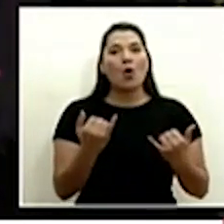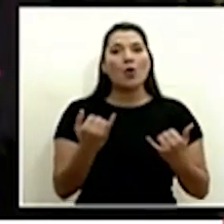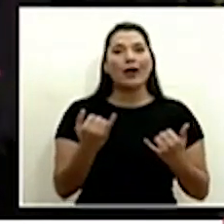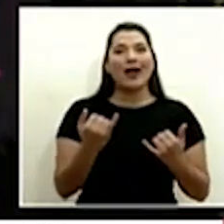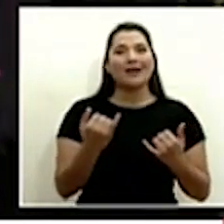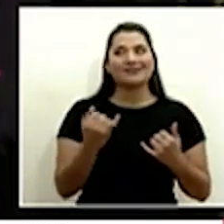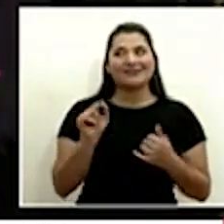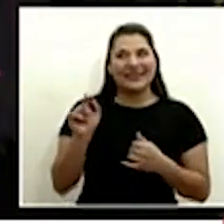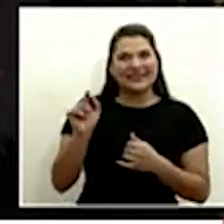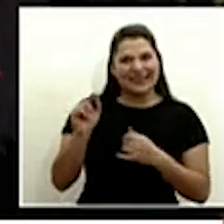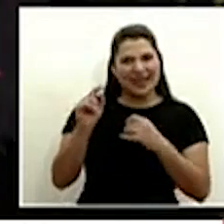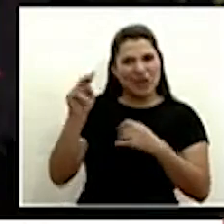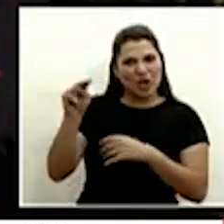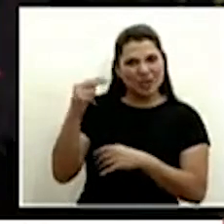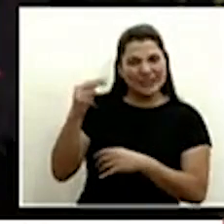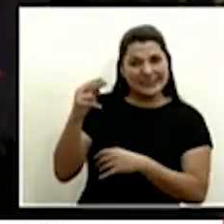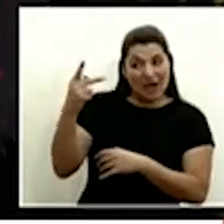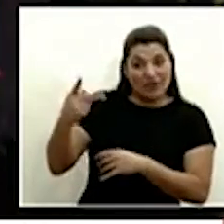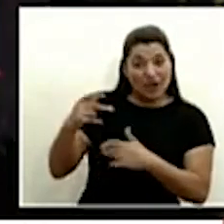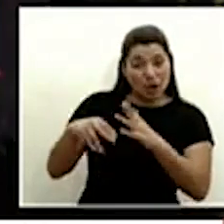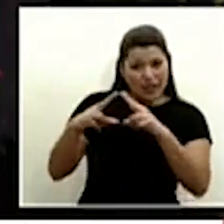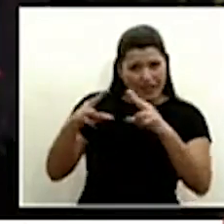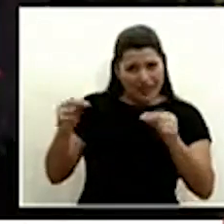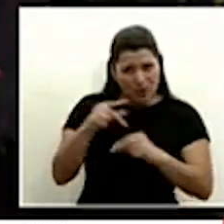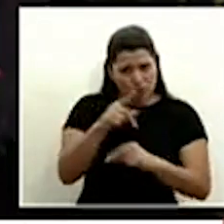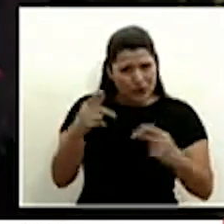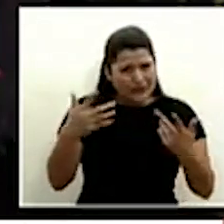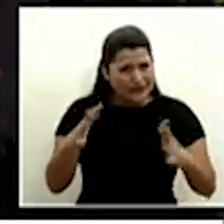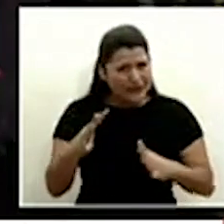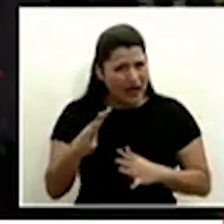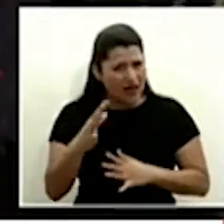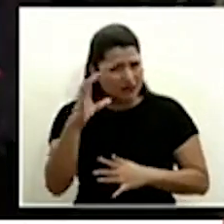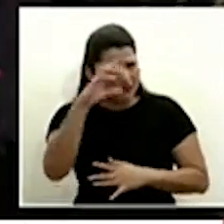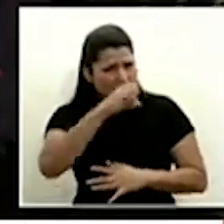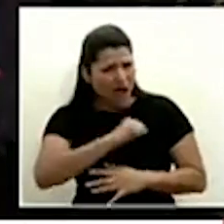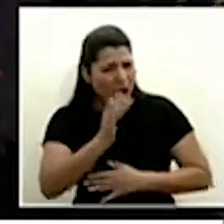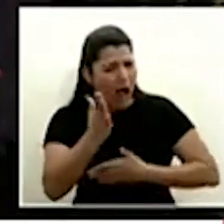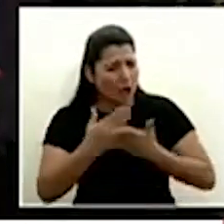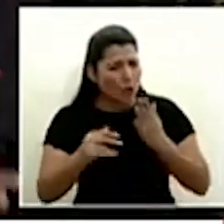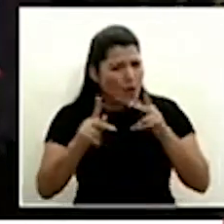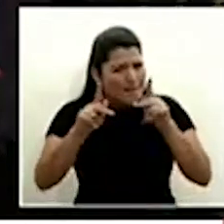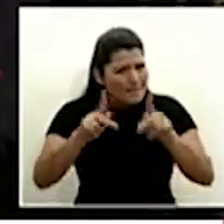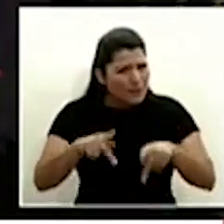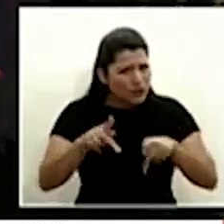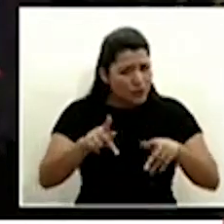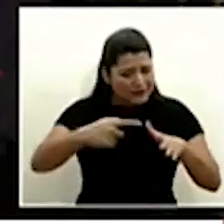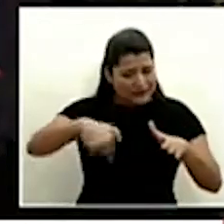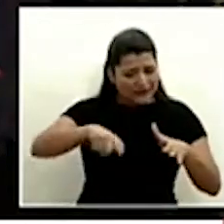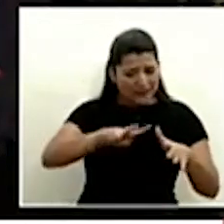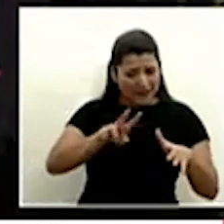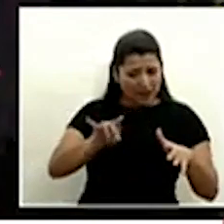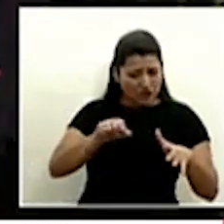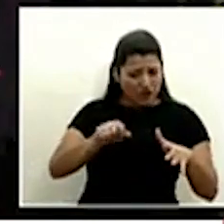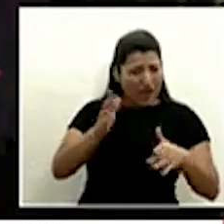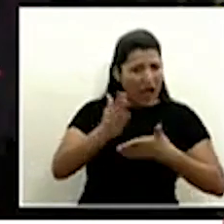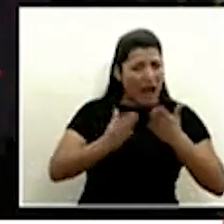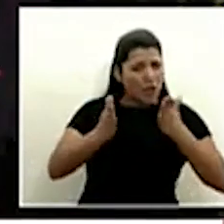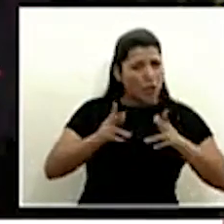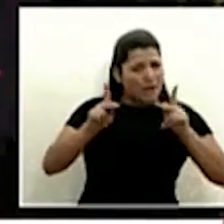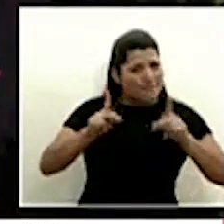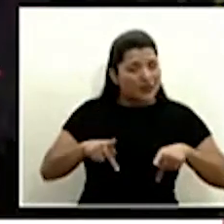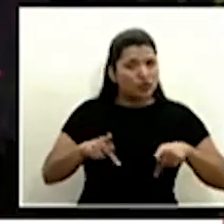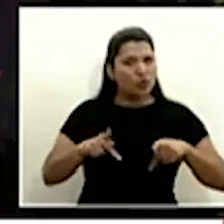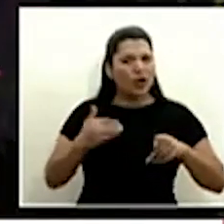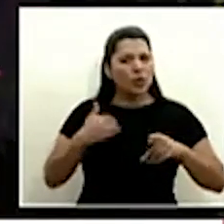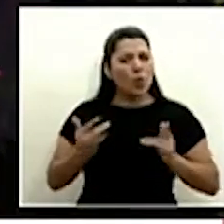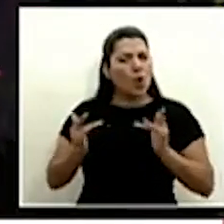situación de Nicaragua han notado ya algún caso que pudo haber surgido por contacto con una persona que haya ingresado ilegalmente al país o